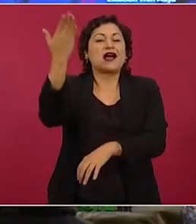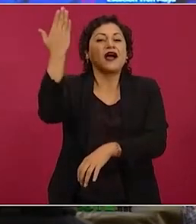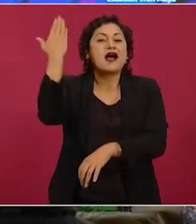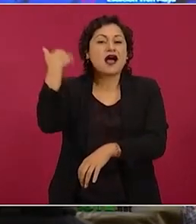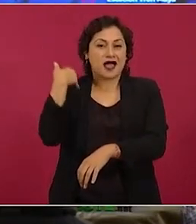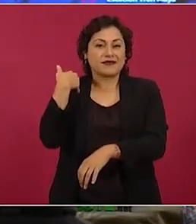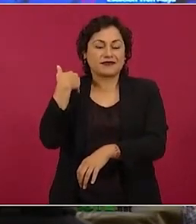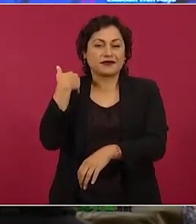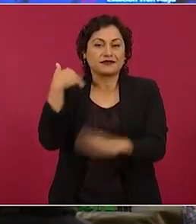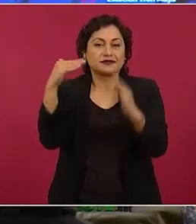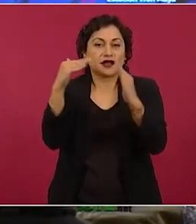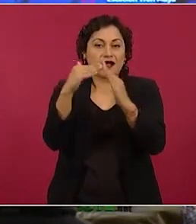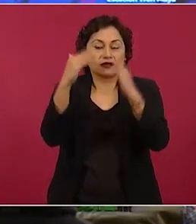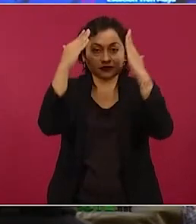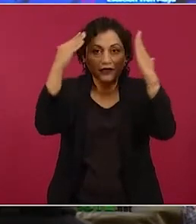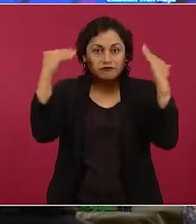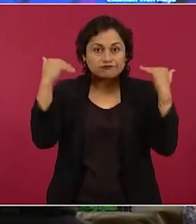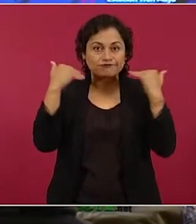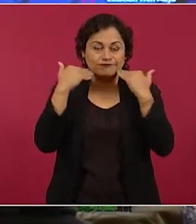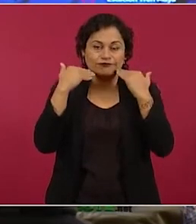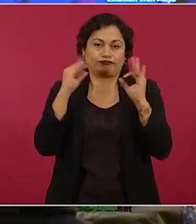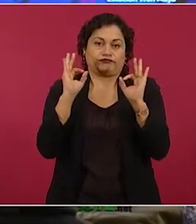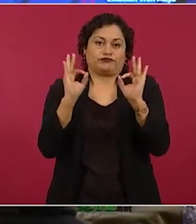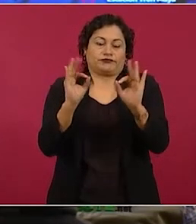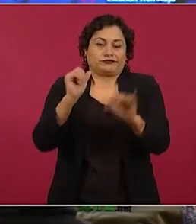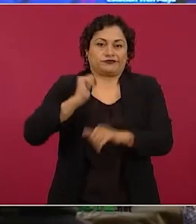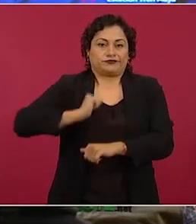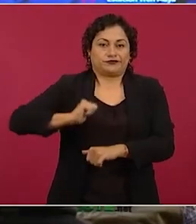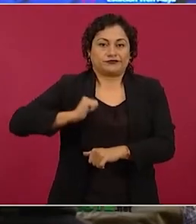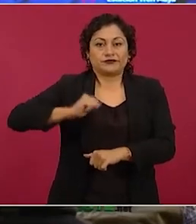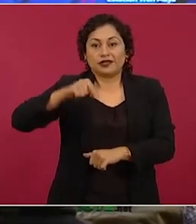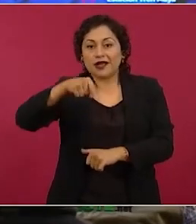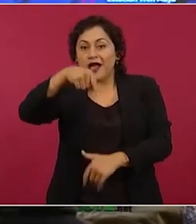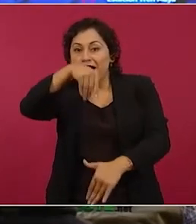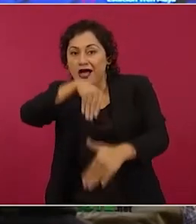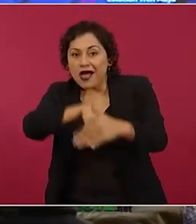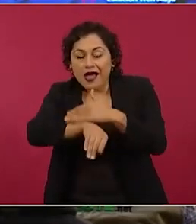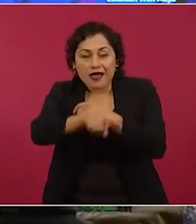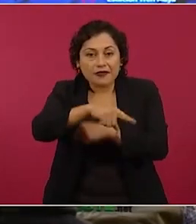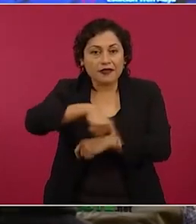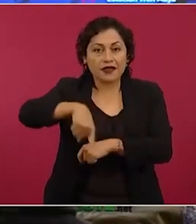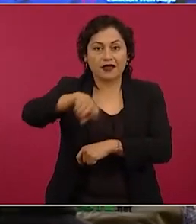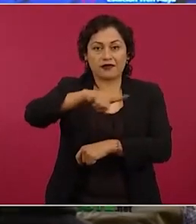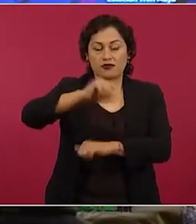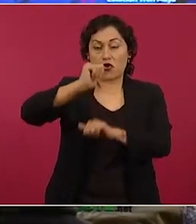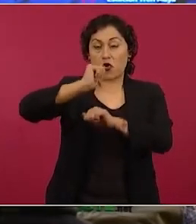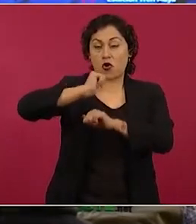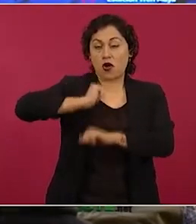y ahí mismo está un centro ceremonial maya prehispánico.